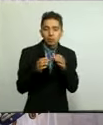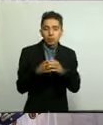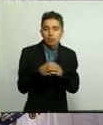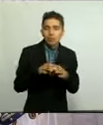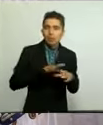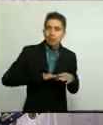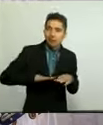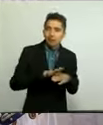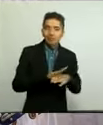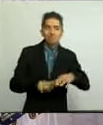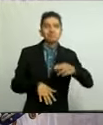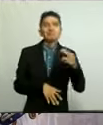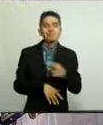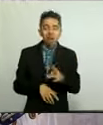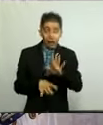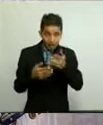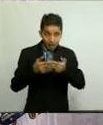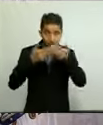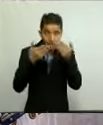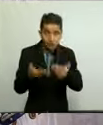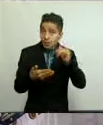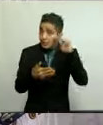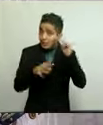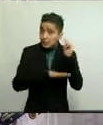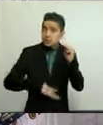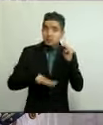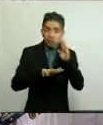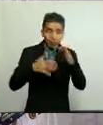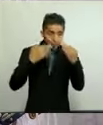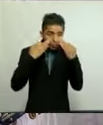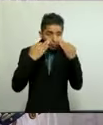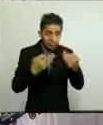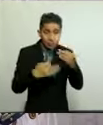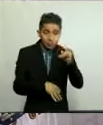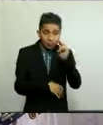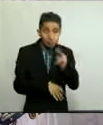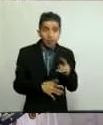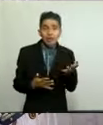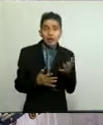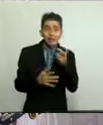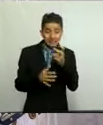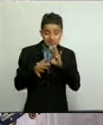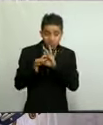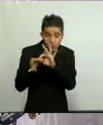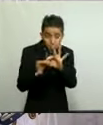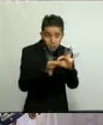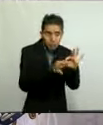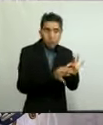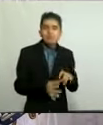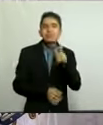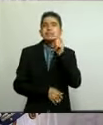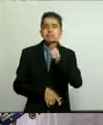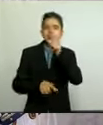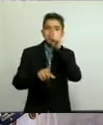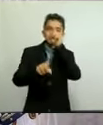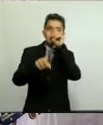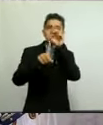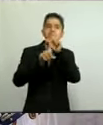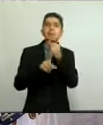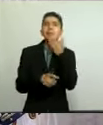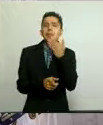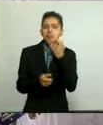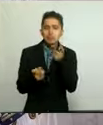y hasta ahora el Michoacán nos ha demostrado que esta unidad es una ruta para tener un manejo